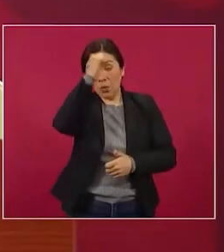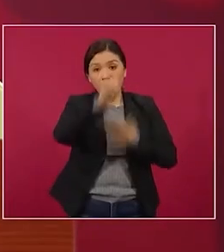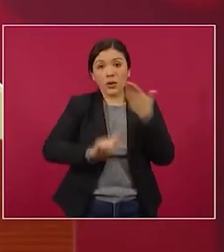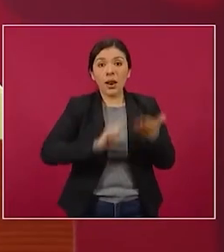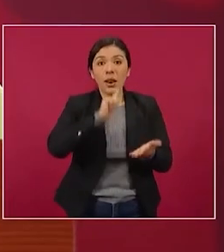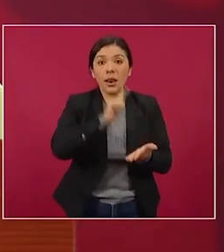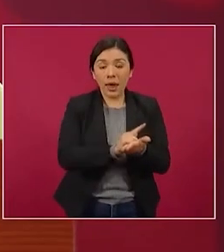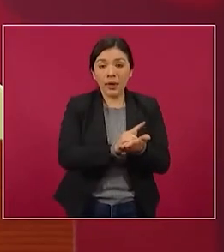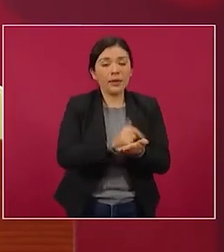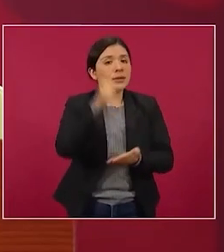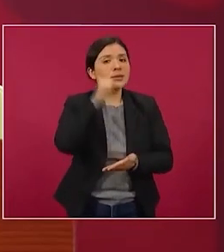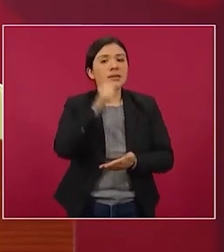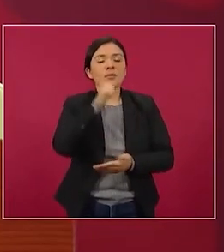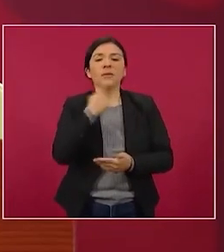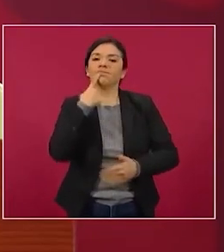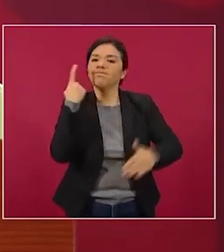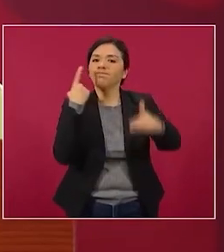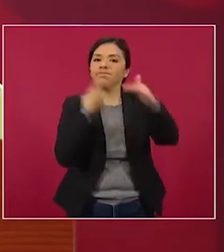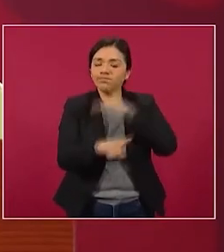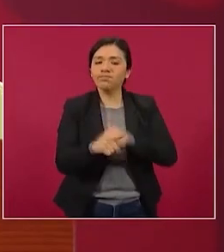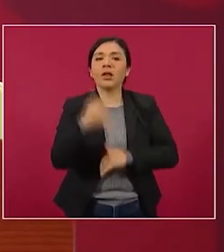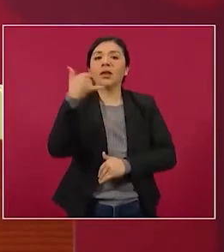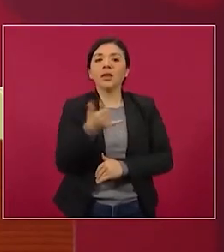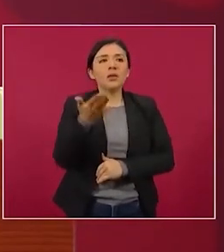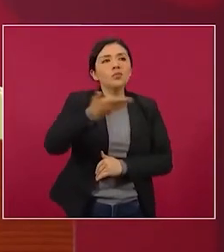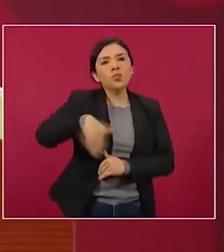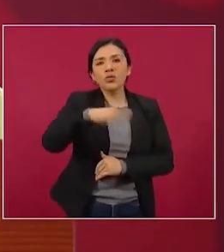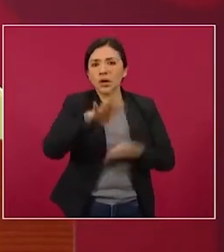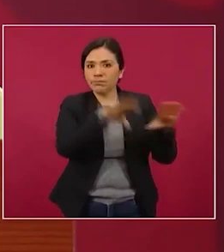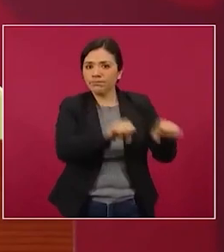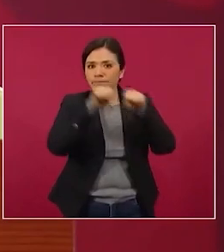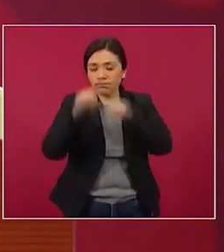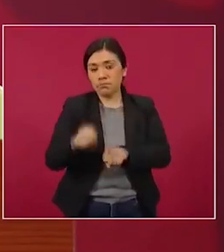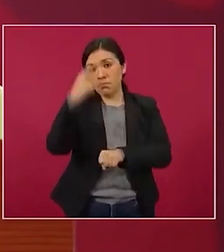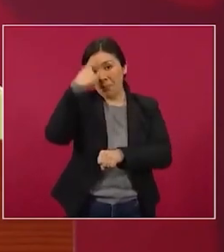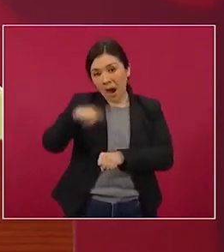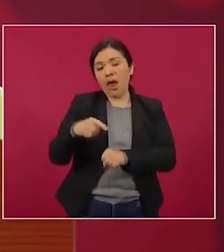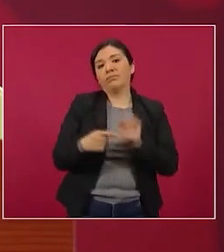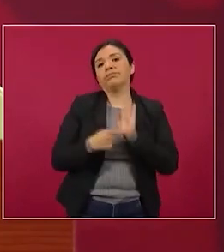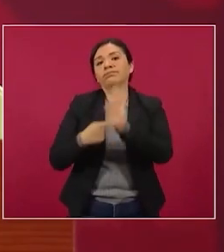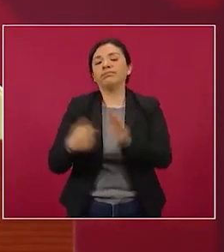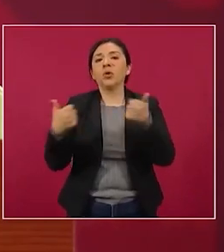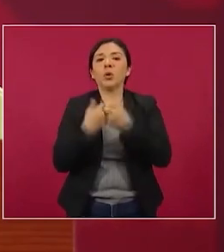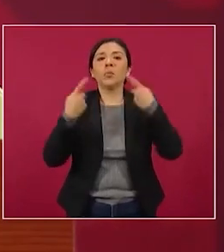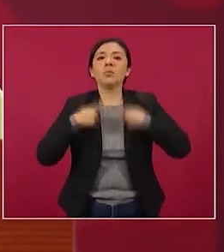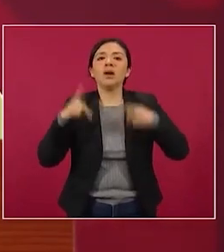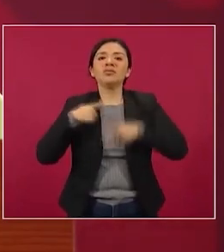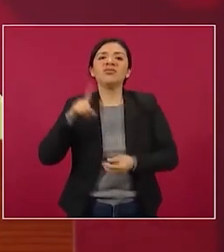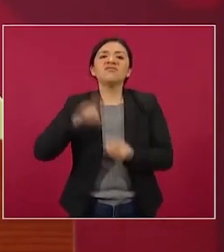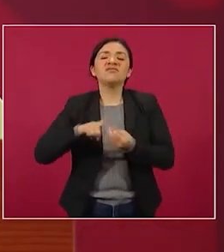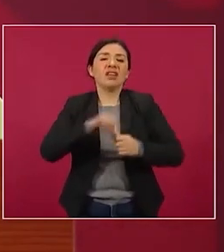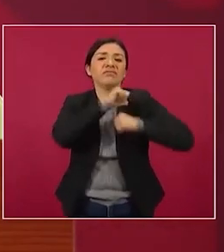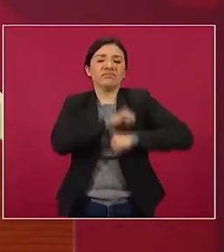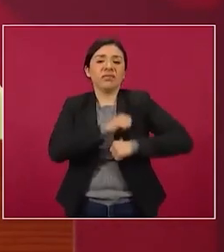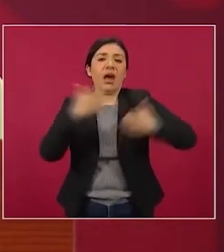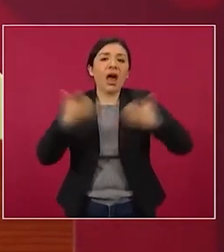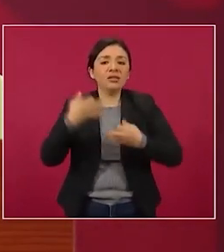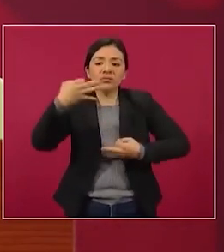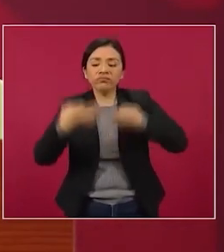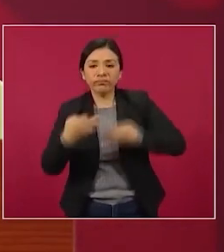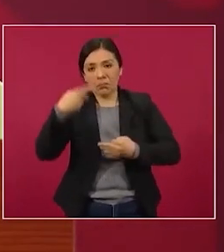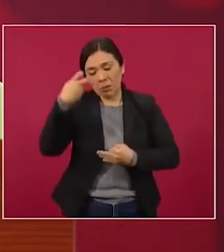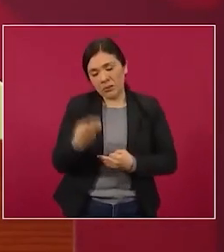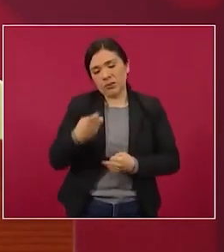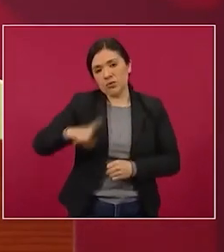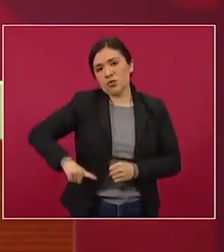Se denuncian, se persiguen y son puestos a disposición de las autoridades competentes. En este